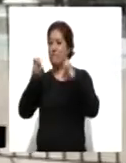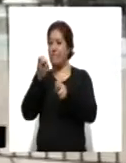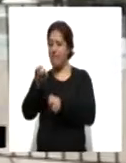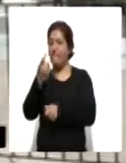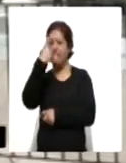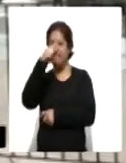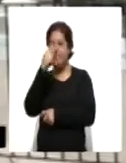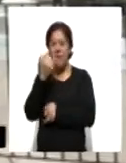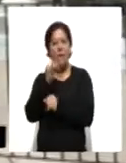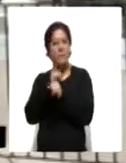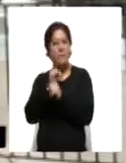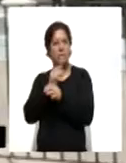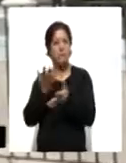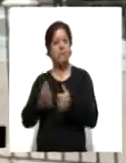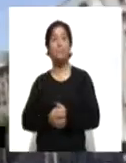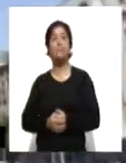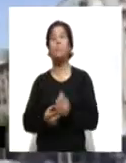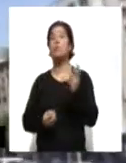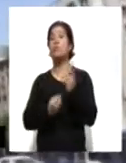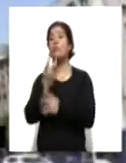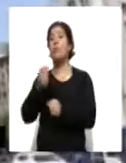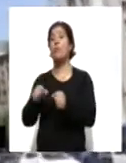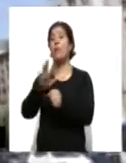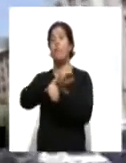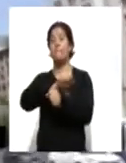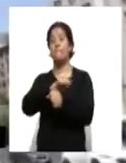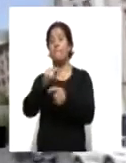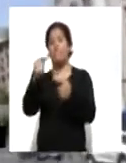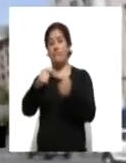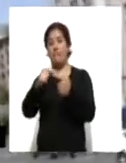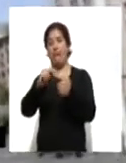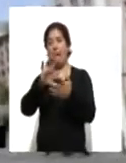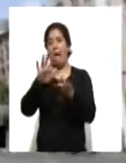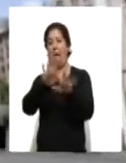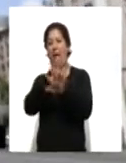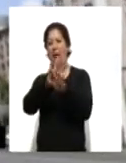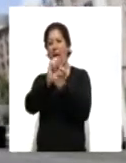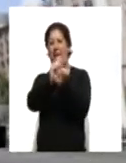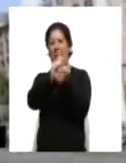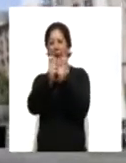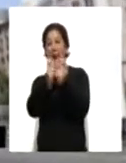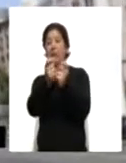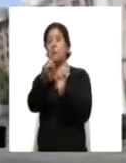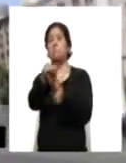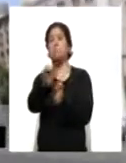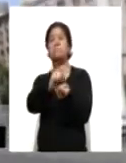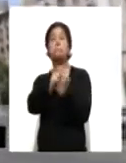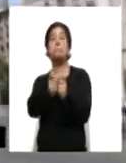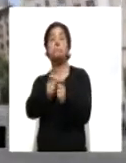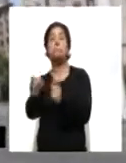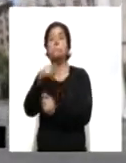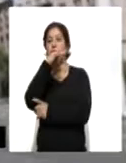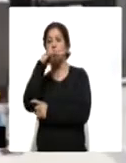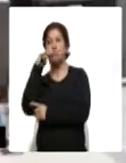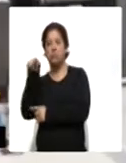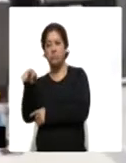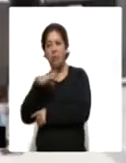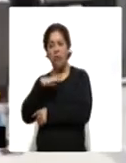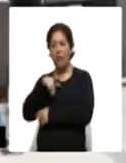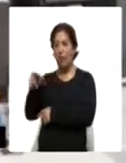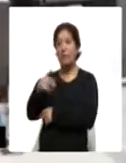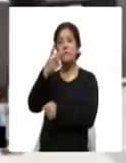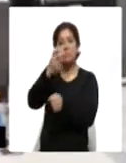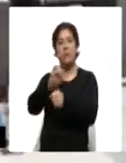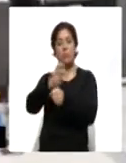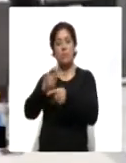Nuevo caso de la variante de COVID-19 detectado en Chile. Las autoridades sanitarias reportaron el lunes un segundo